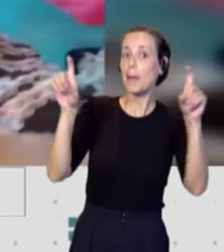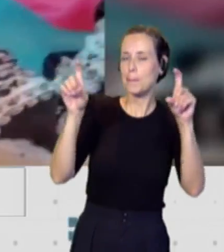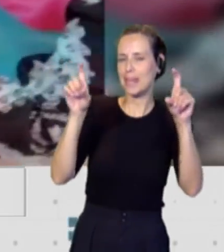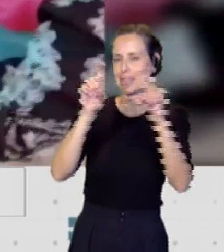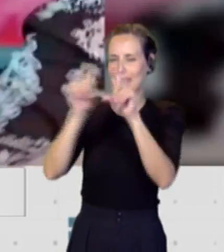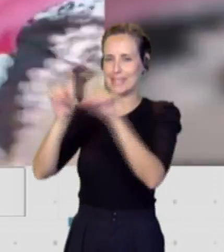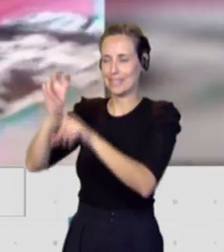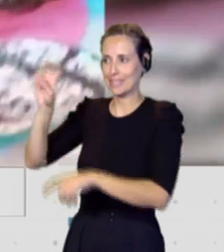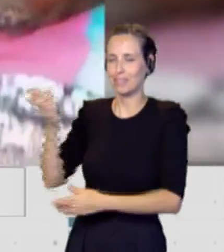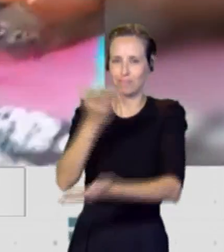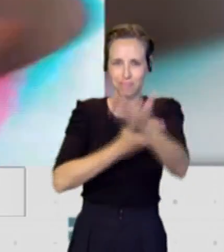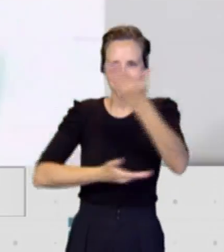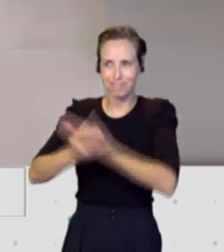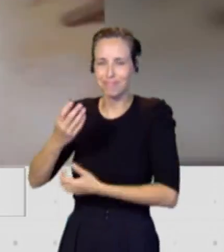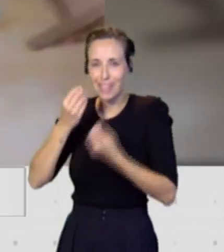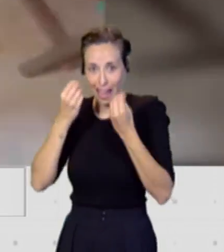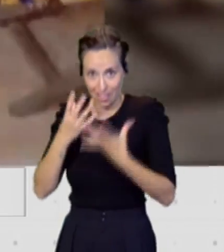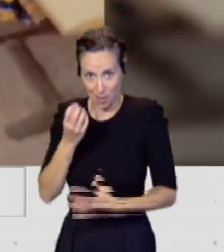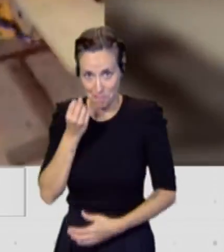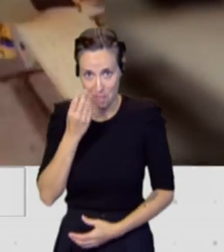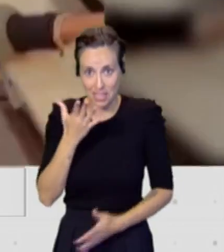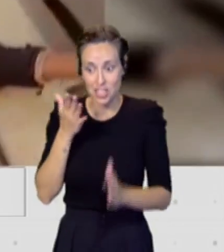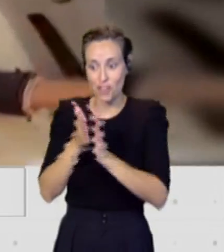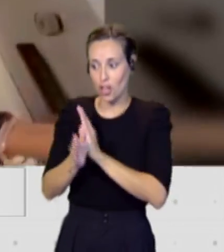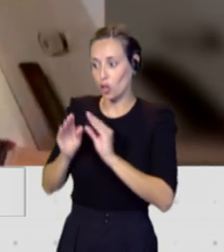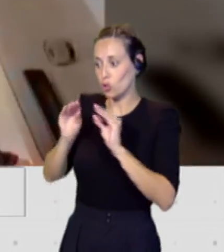¿Son partícipes de la situación de estas personas?